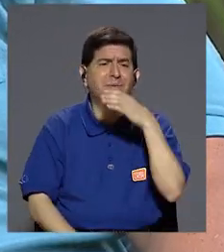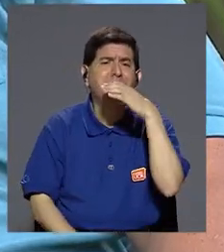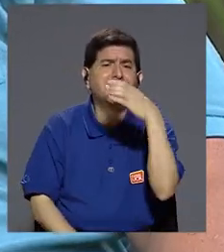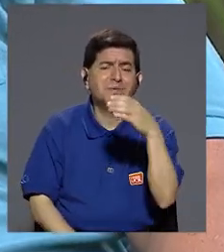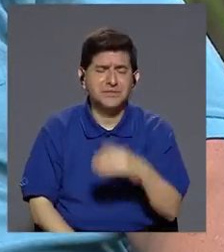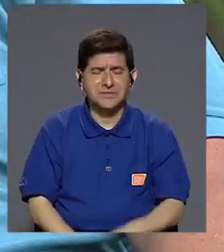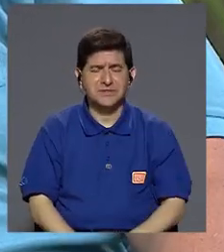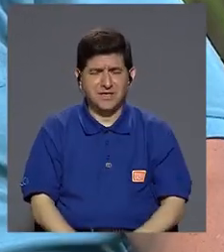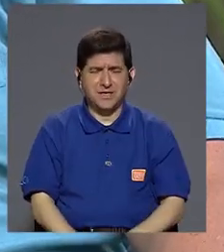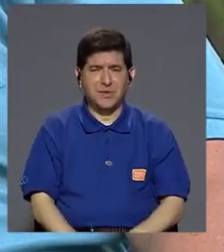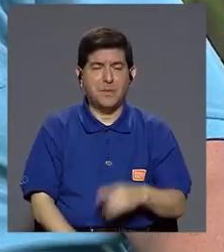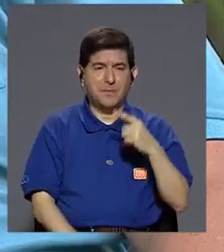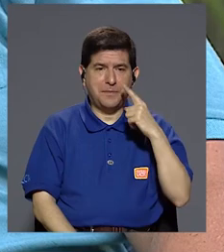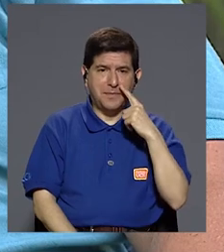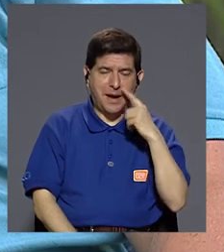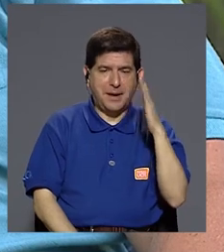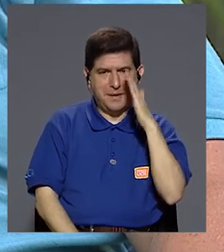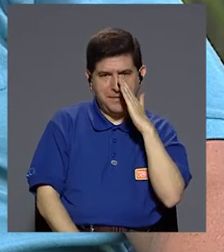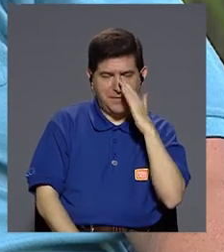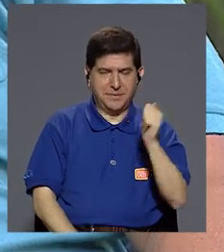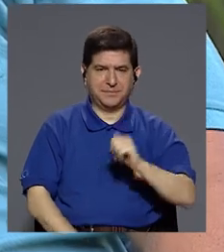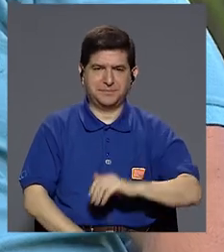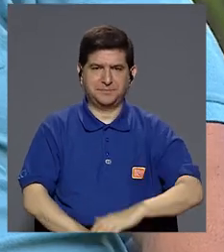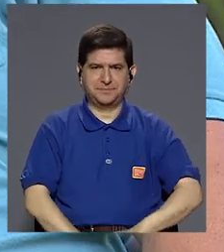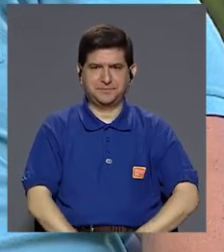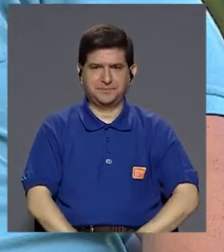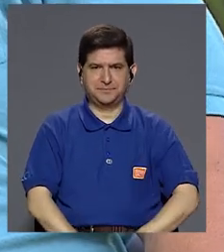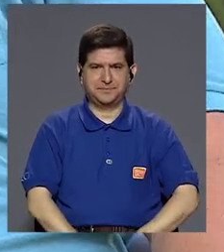recomendaciones específicas para papá y para mamá.